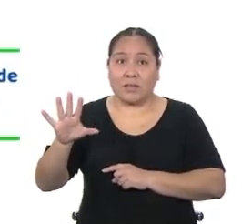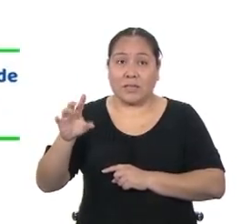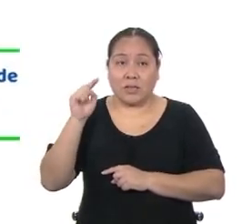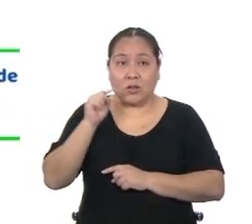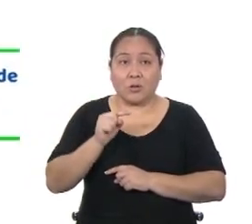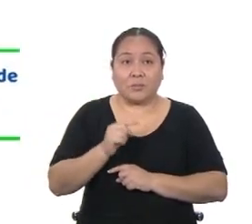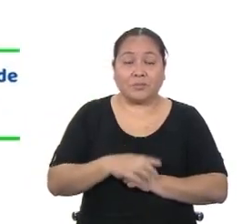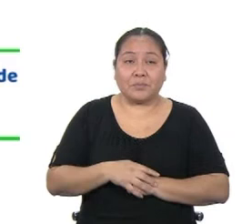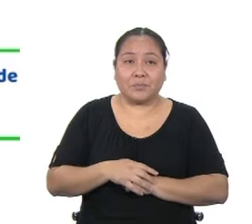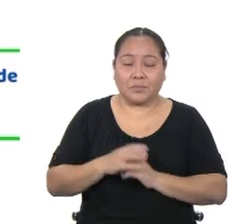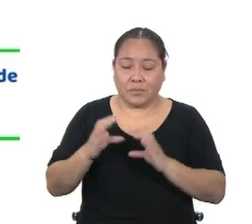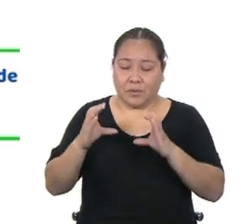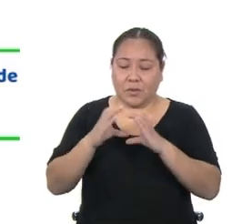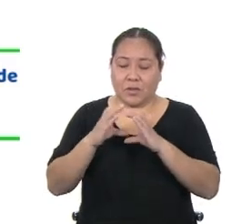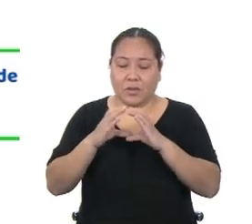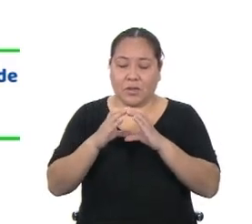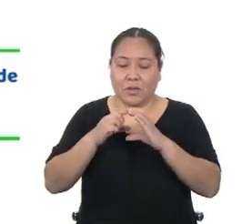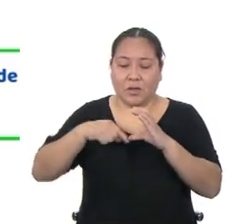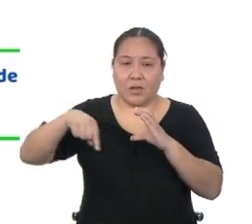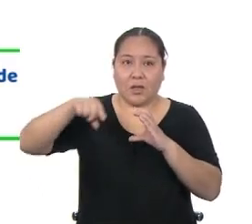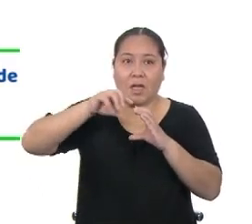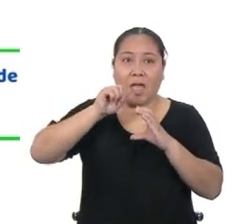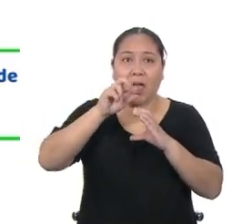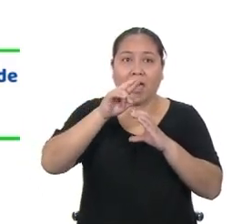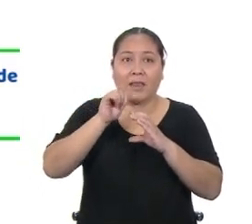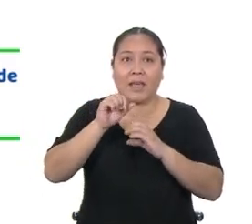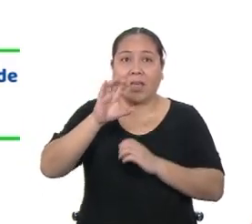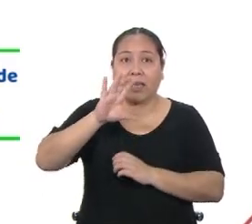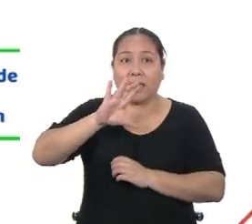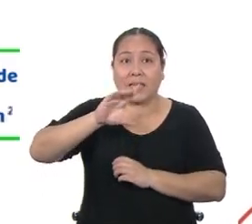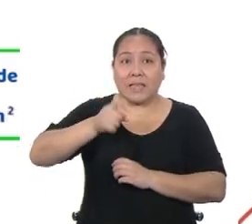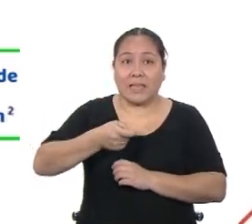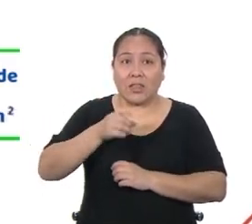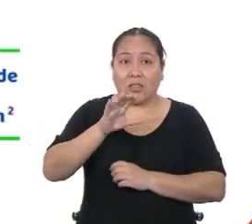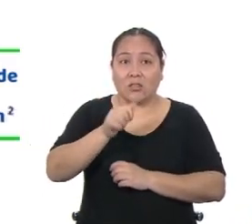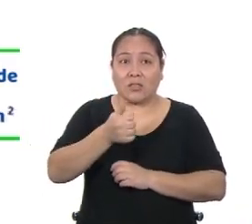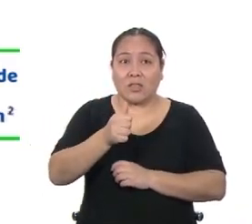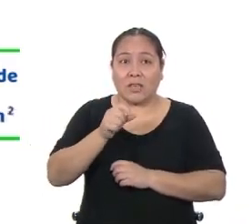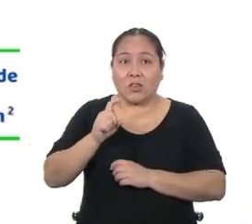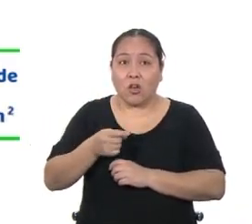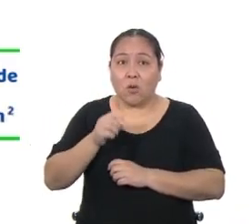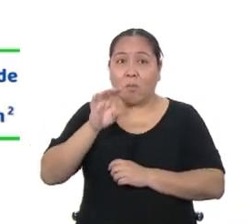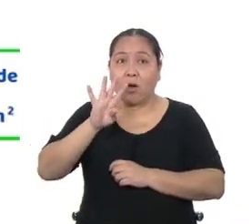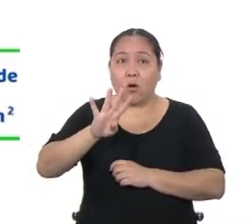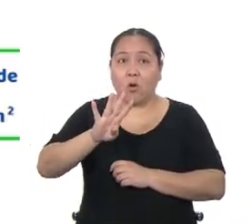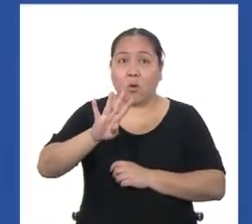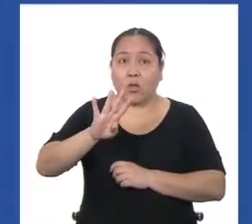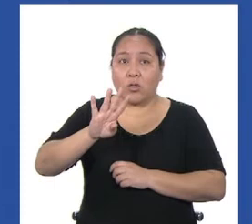un sol es de 510,45 milímetros cuadrados.